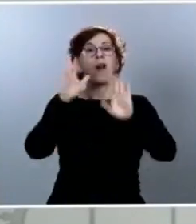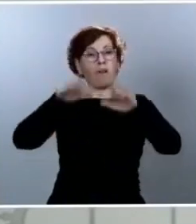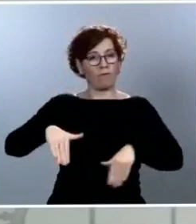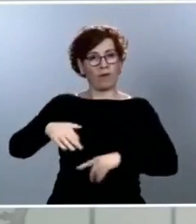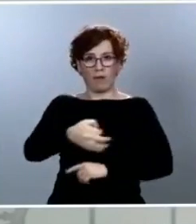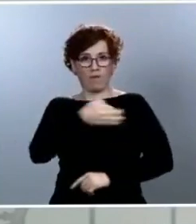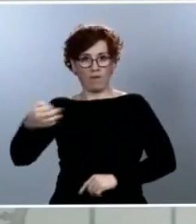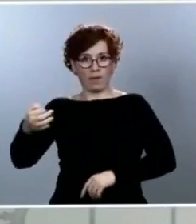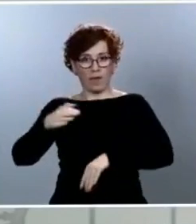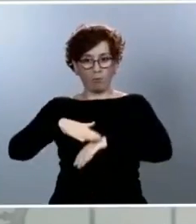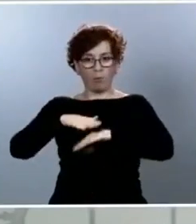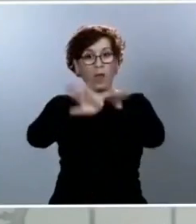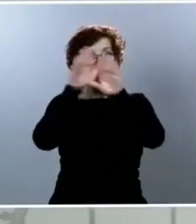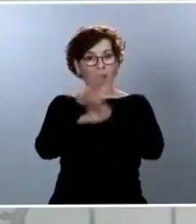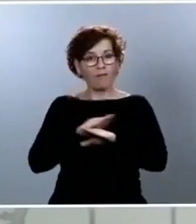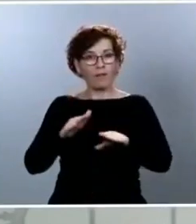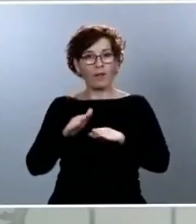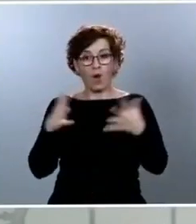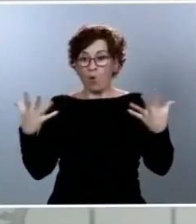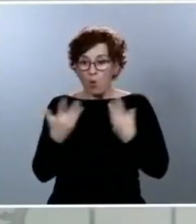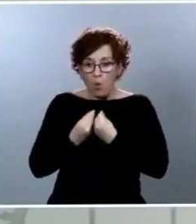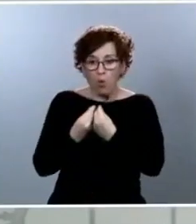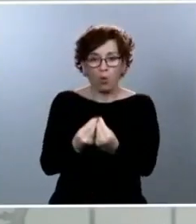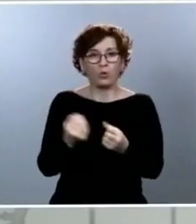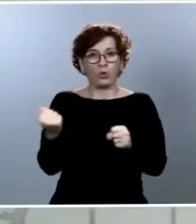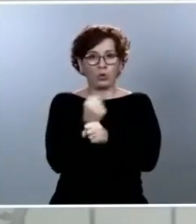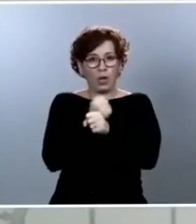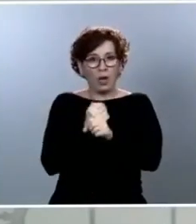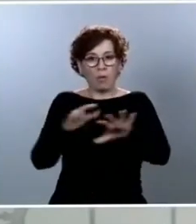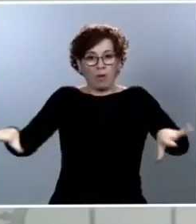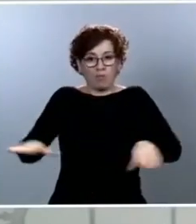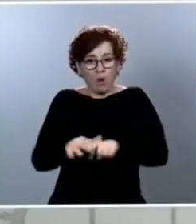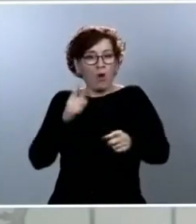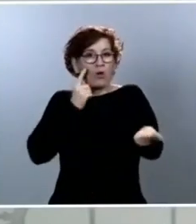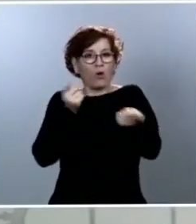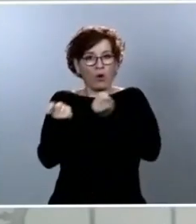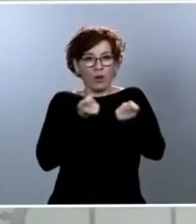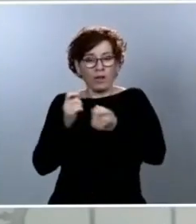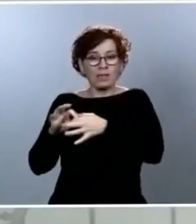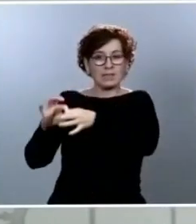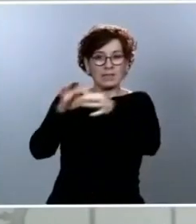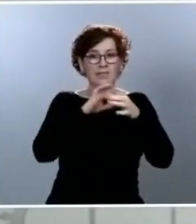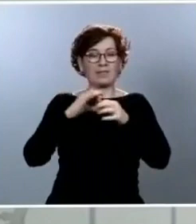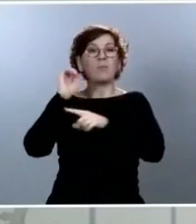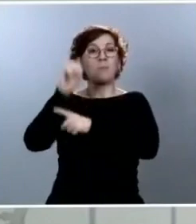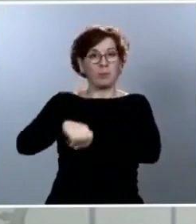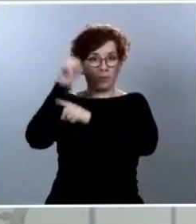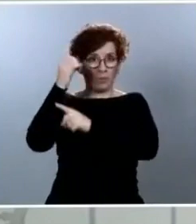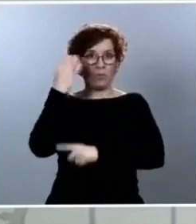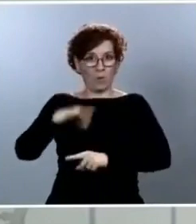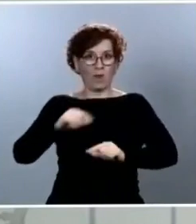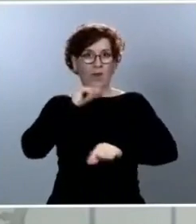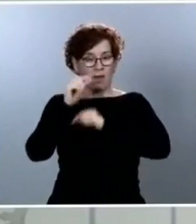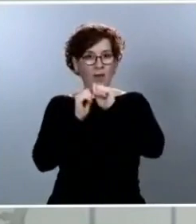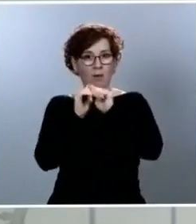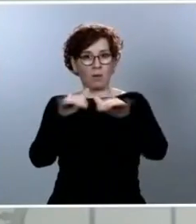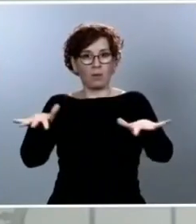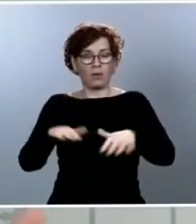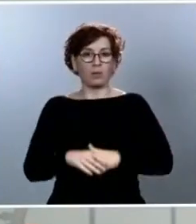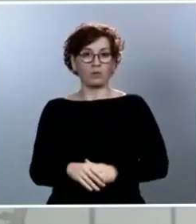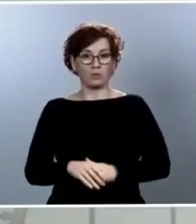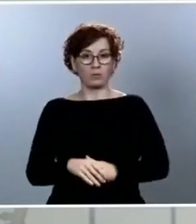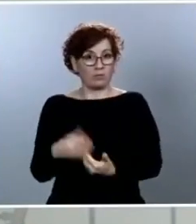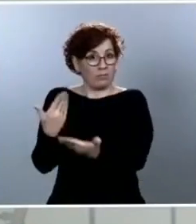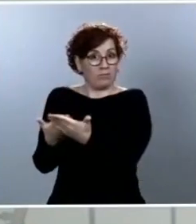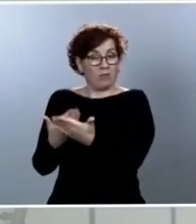arrimar el hombro todos y caminar en una única dirección, que es el combate sin cuartel contra el virus. Recuerdo simplemente los datos, ahí están las cifras, un